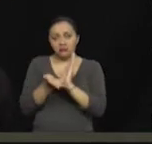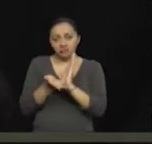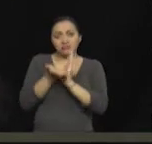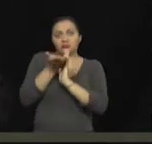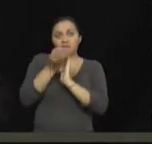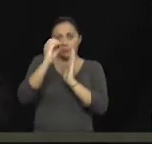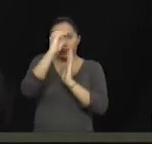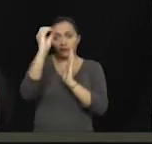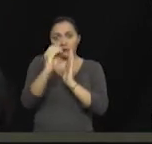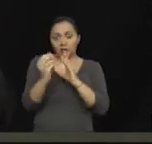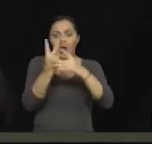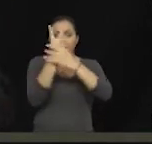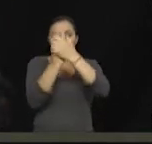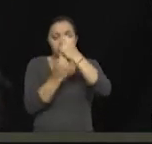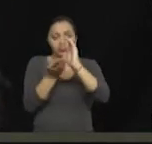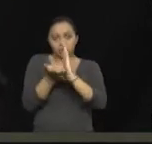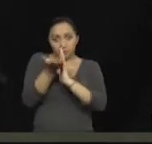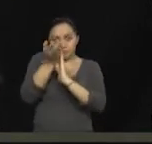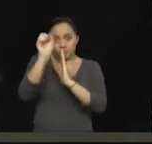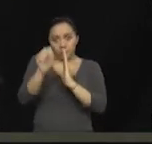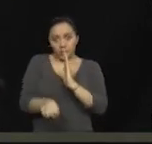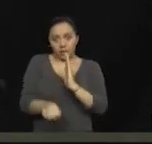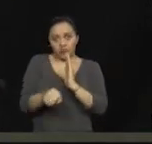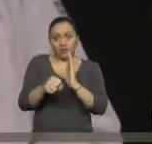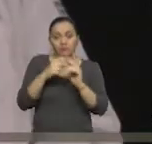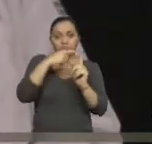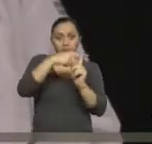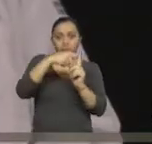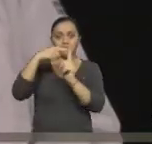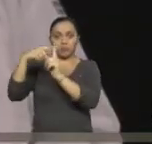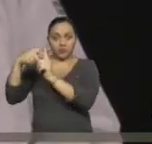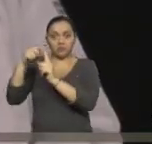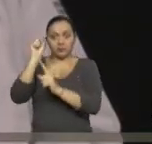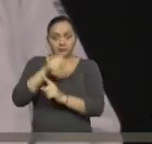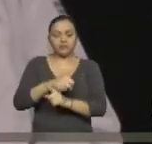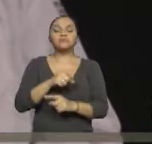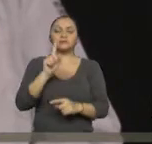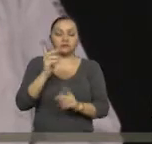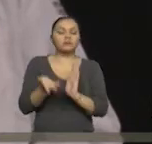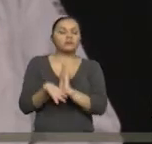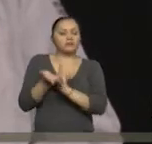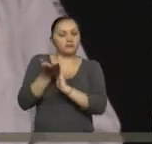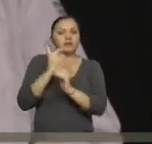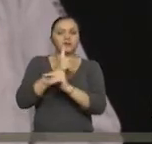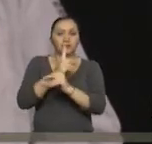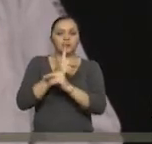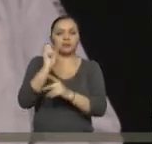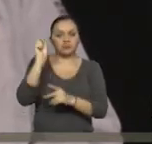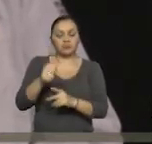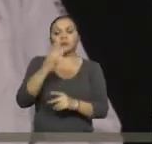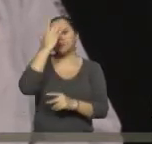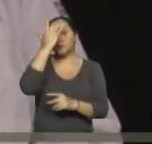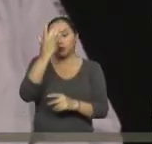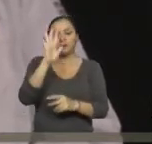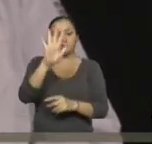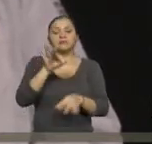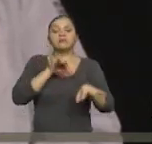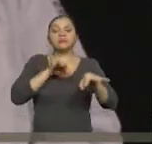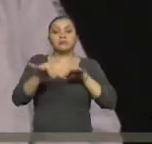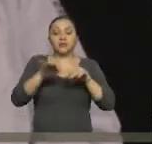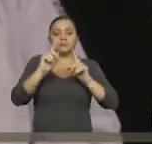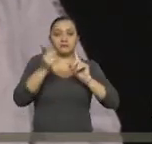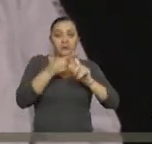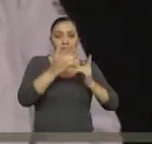esa alianza el grado de discapacidad? Sí, subiría el grado de discapacidad entendiendo de que dentro de las